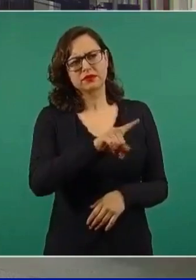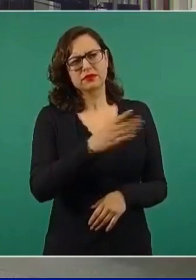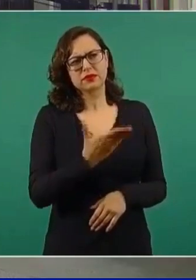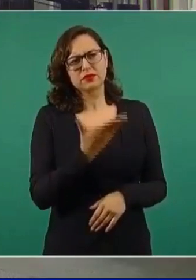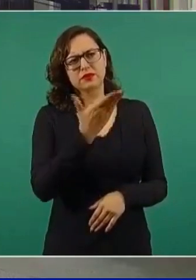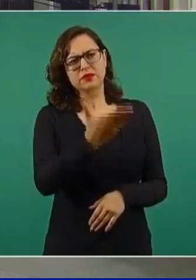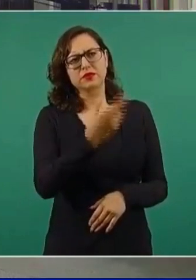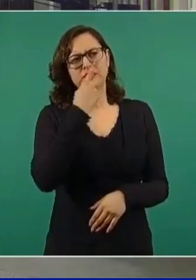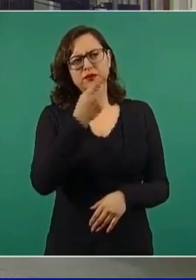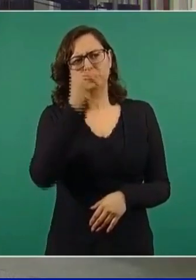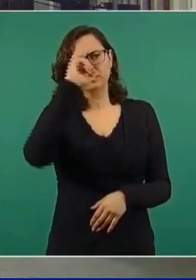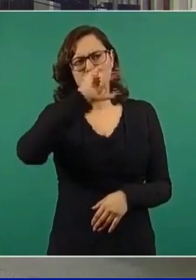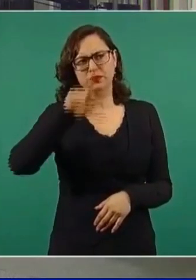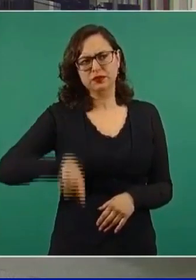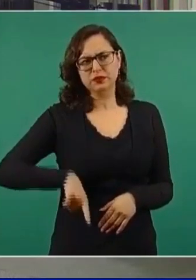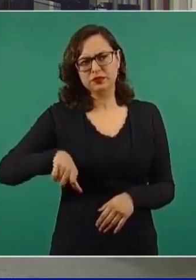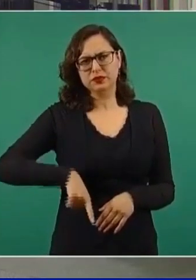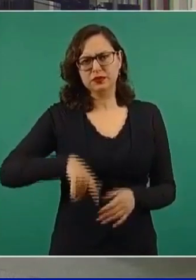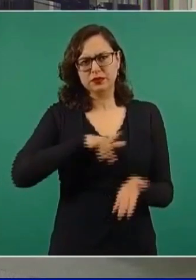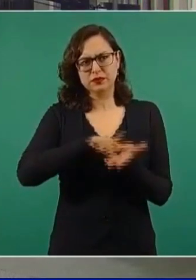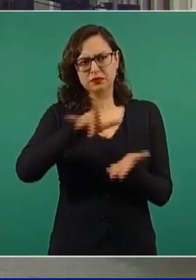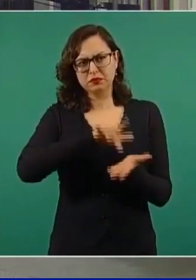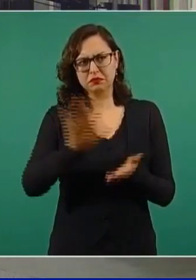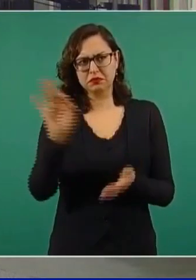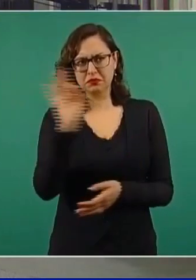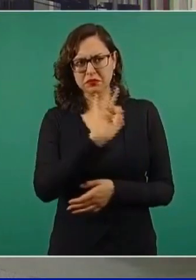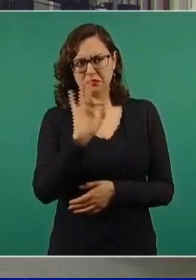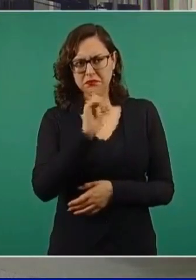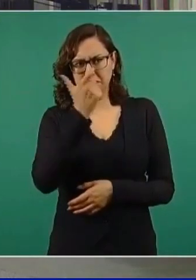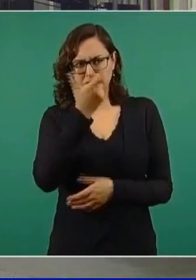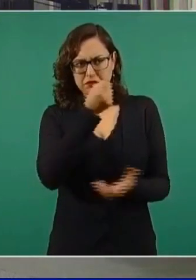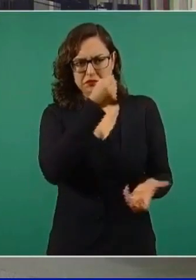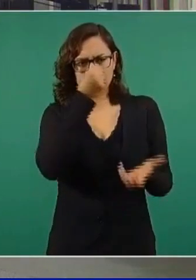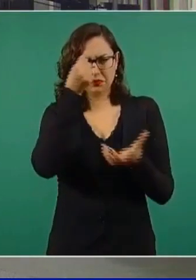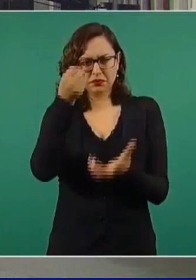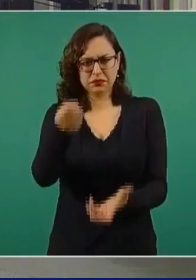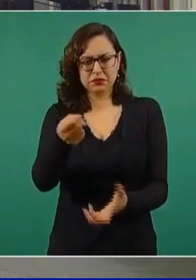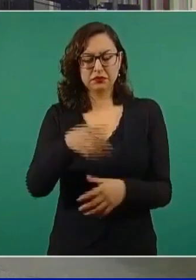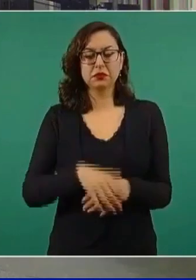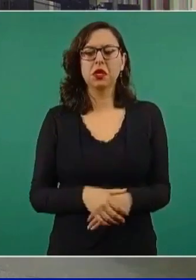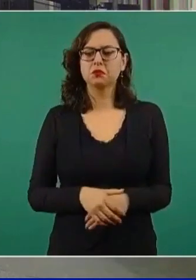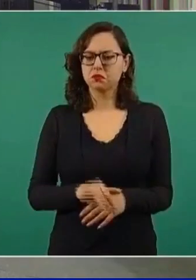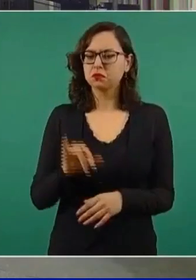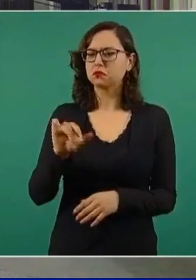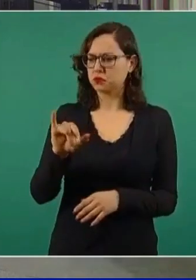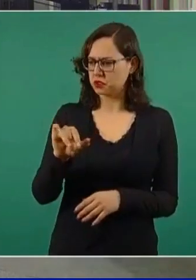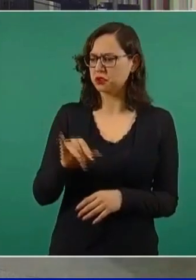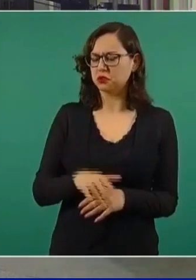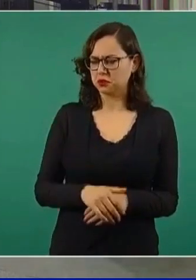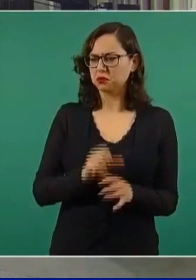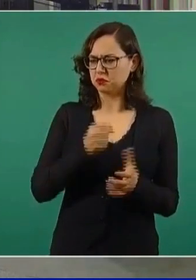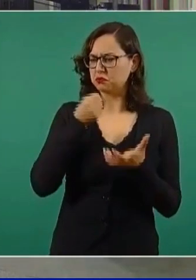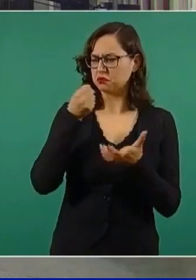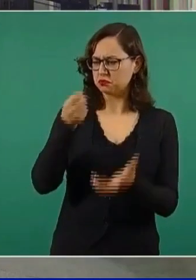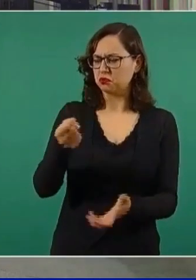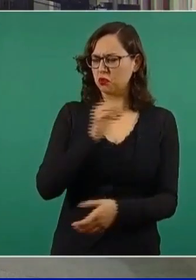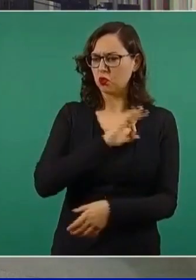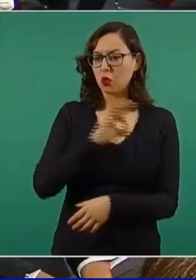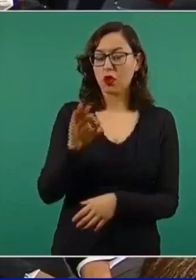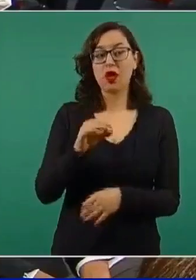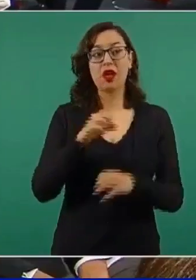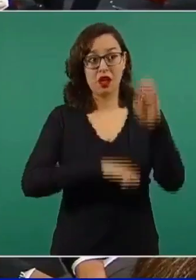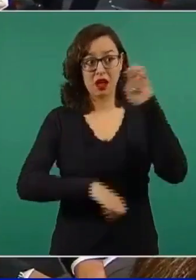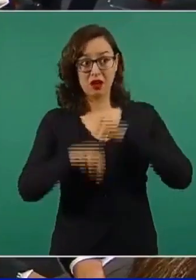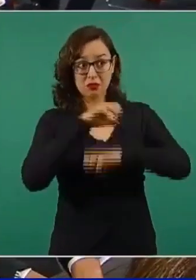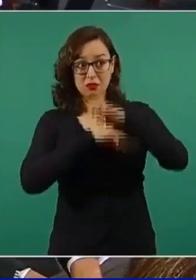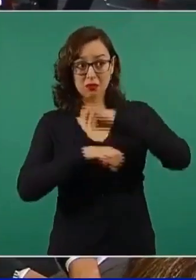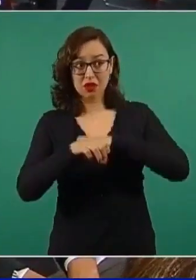La jefatura de gobierno de la Ciudad de México, incluso puede ser con recursos, si hablaron de esta situación. hace falta, sí. Y el acuerdo que se tiene con las empresas, ¿se